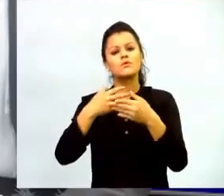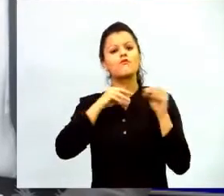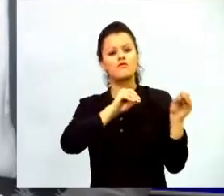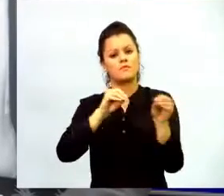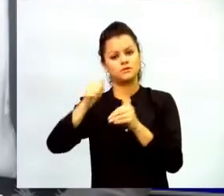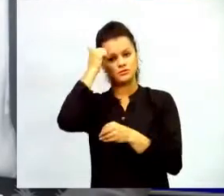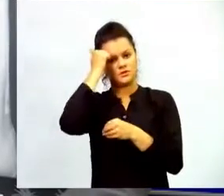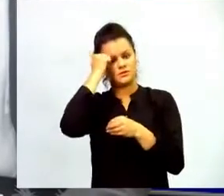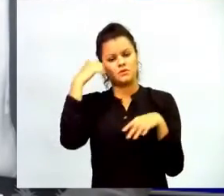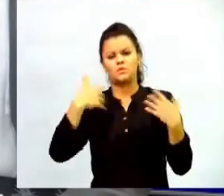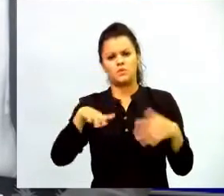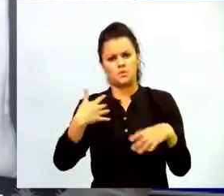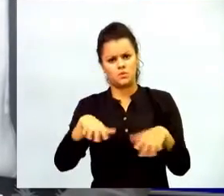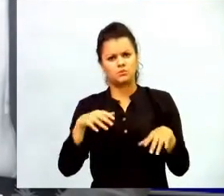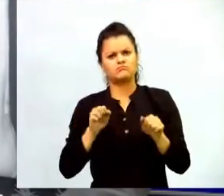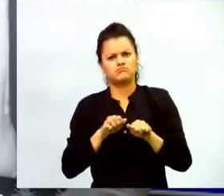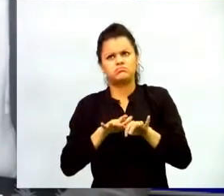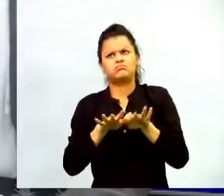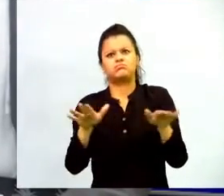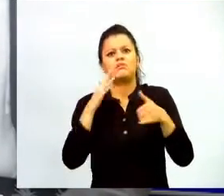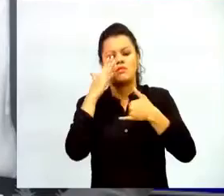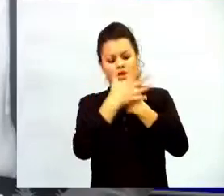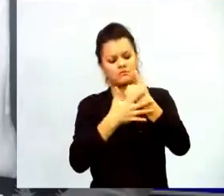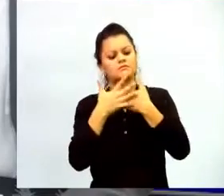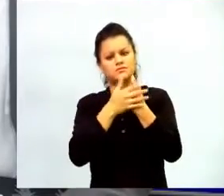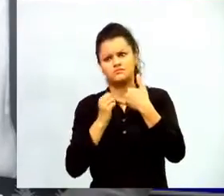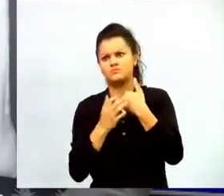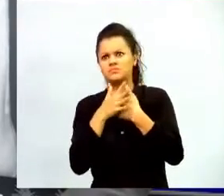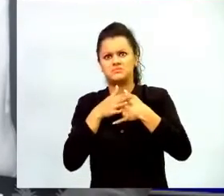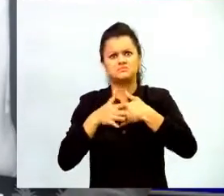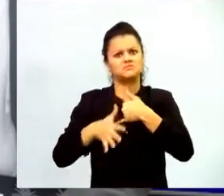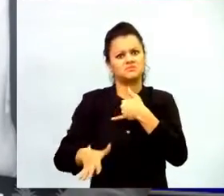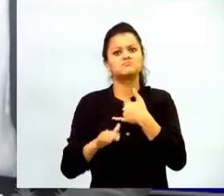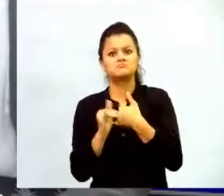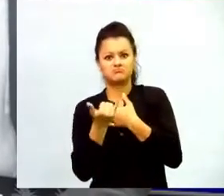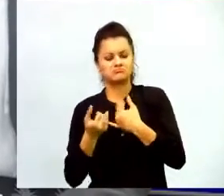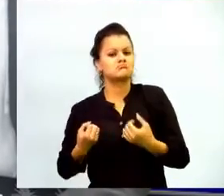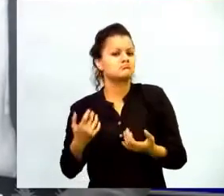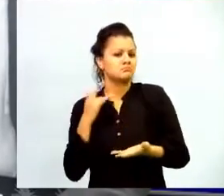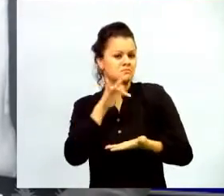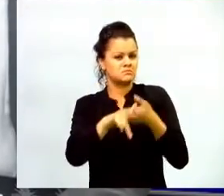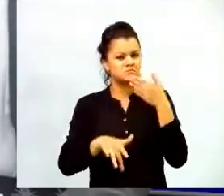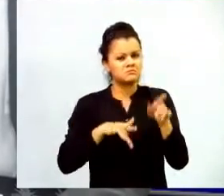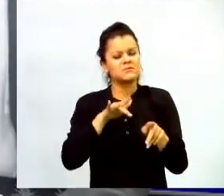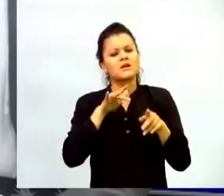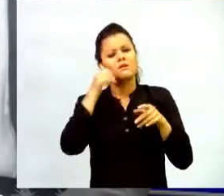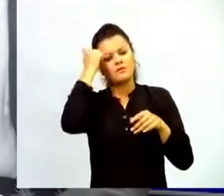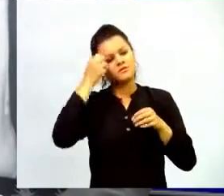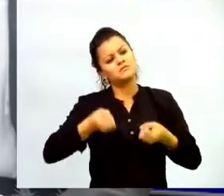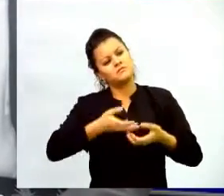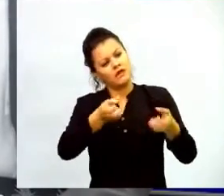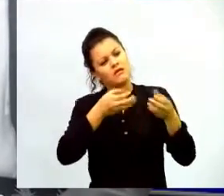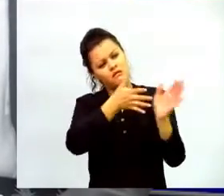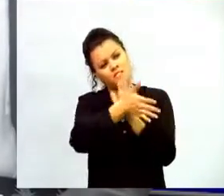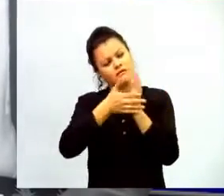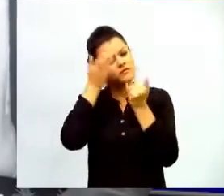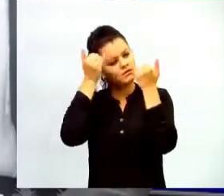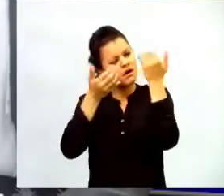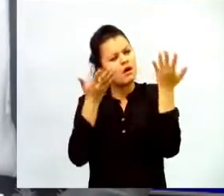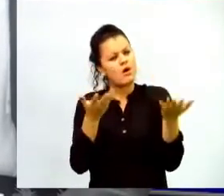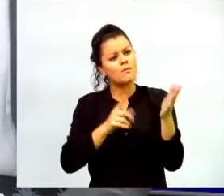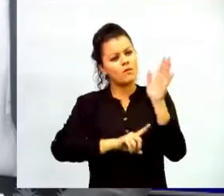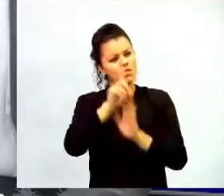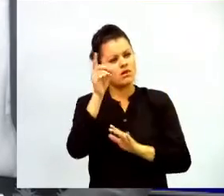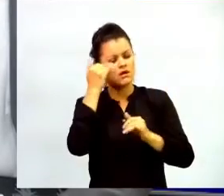nacional enorme para poder llevar a los docentes nuevas perspectivas sobre el desarrollo de recursos, pero sobre